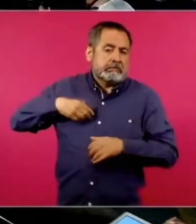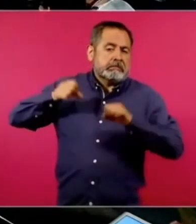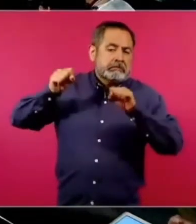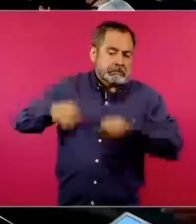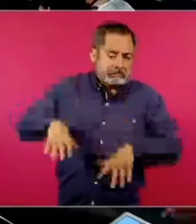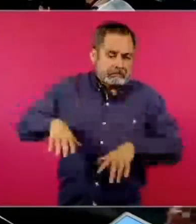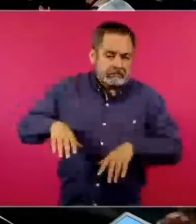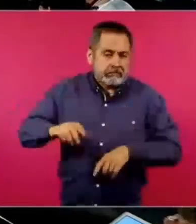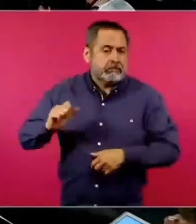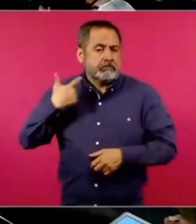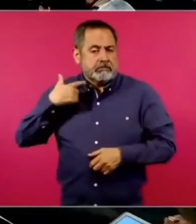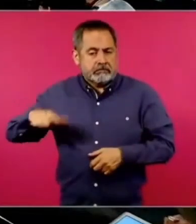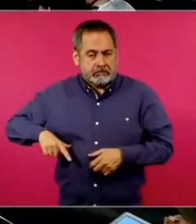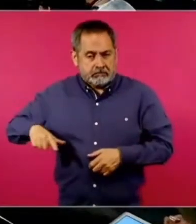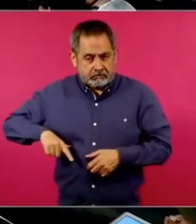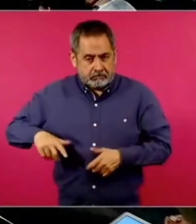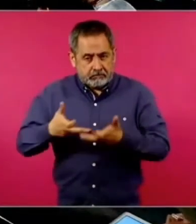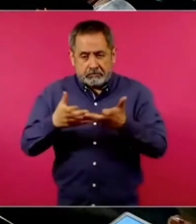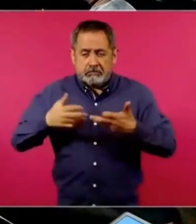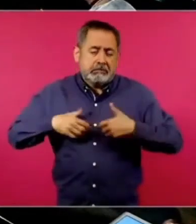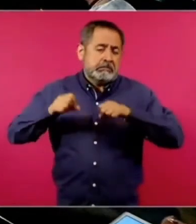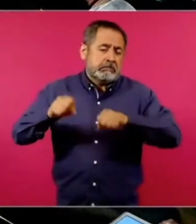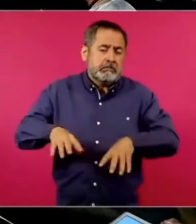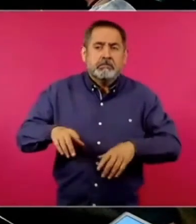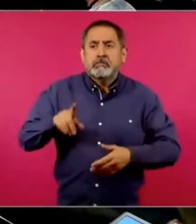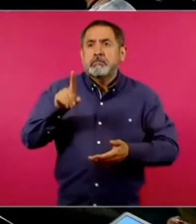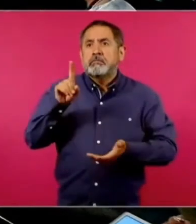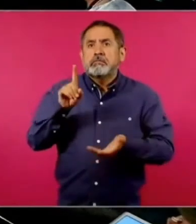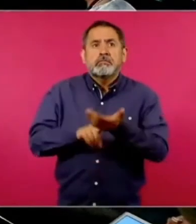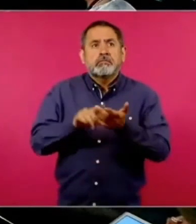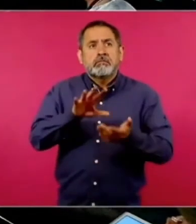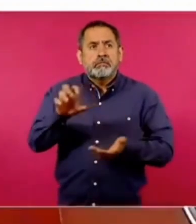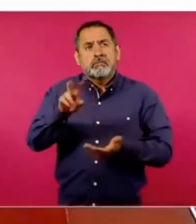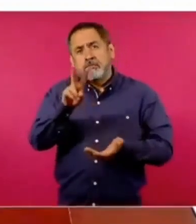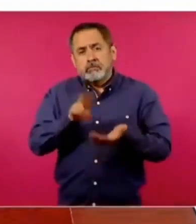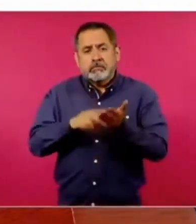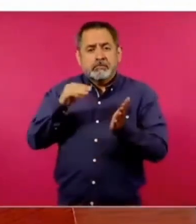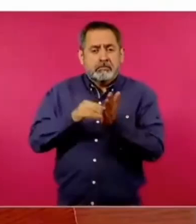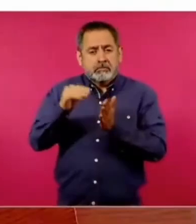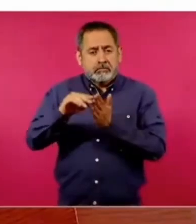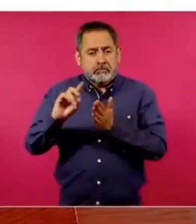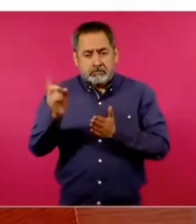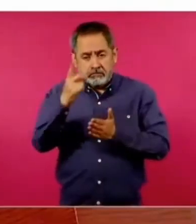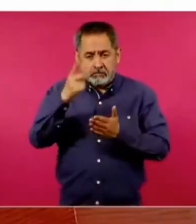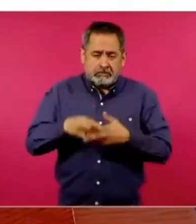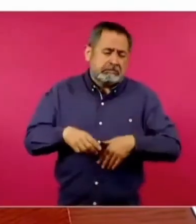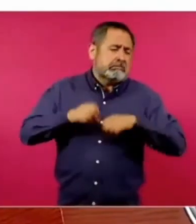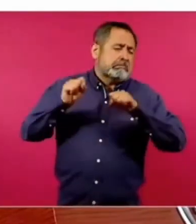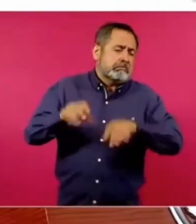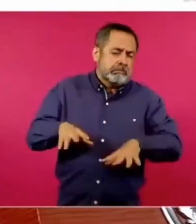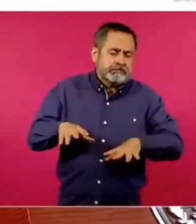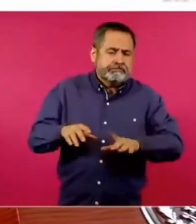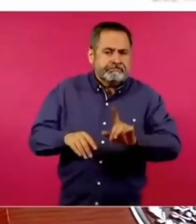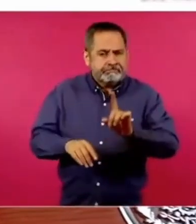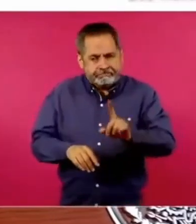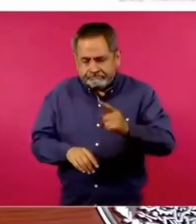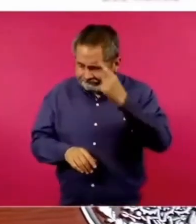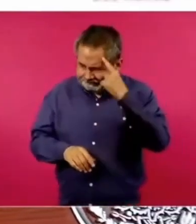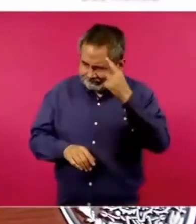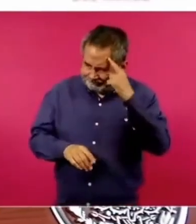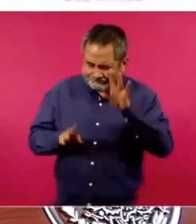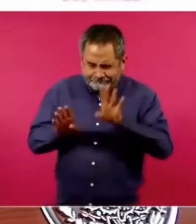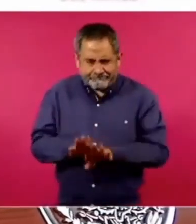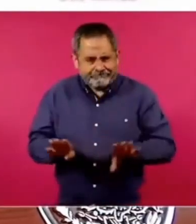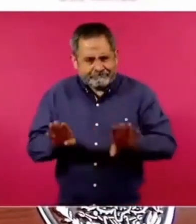el pasado gobierno, se invirtieron como mil 500, dos mil millones de dólares. Y estamos buscando que